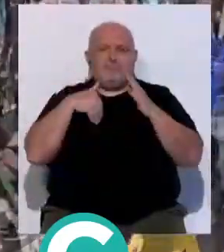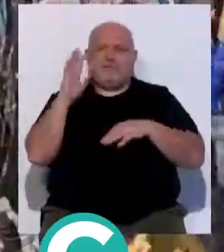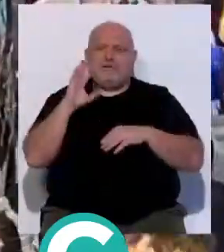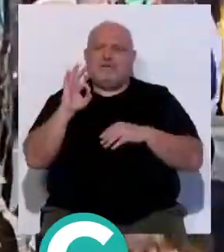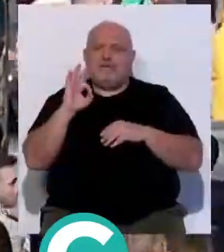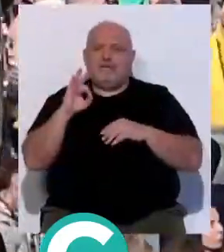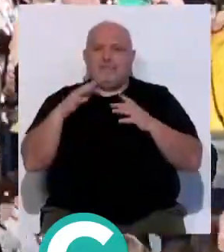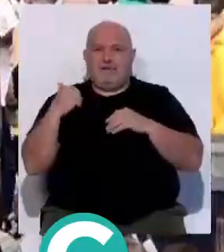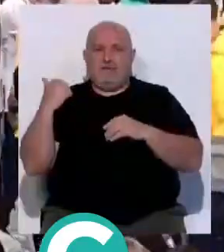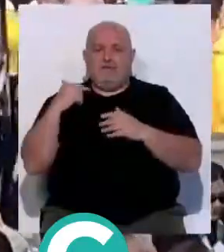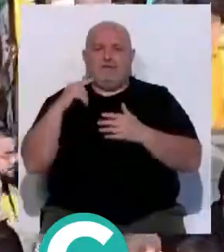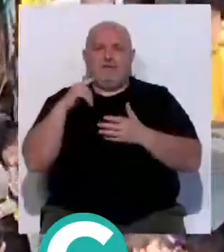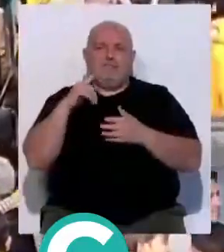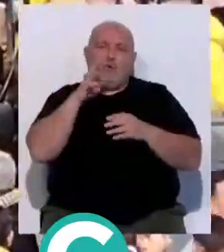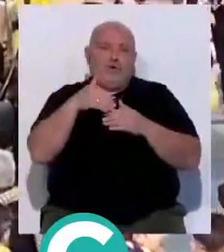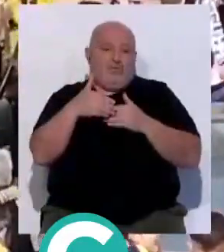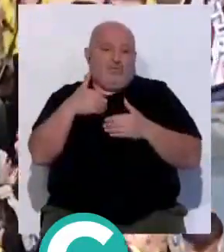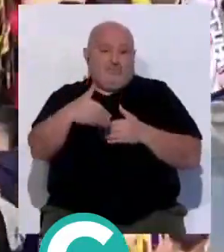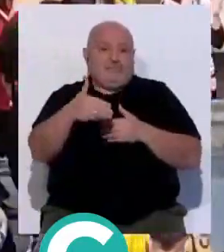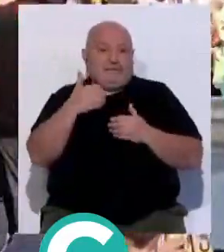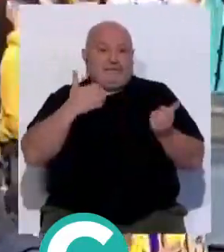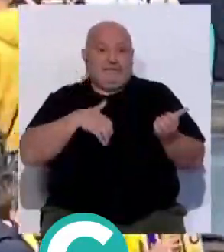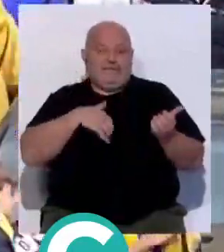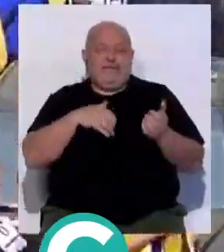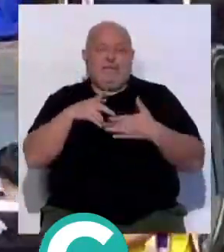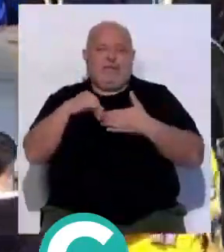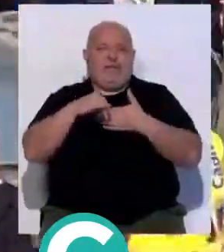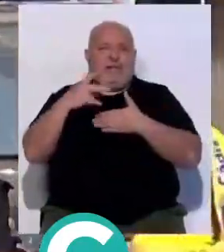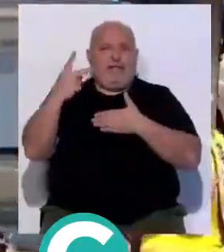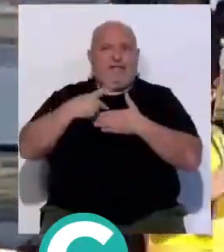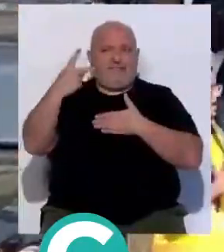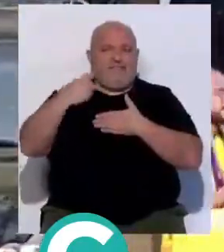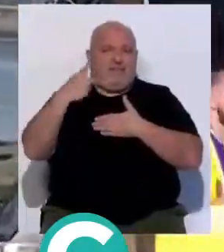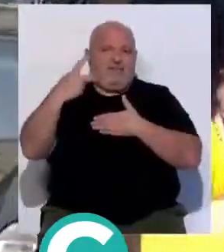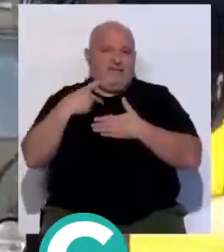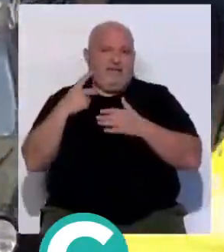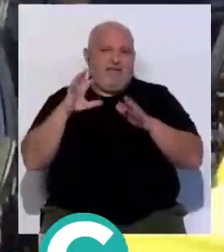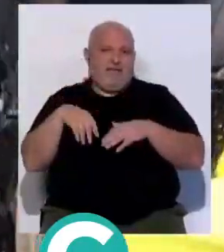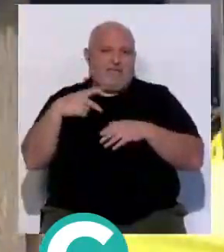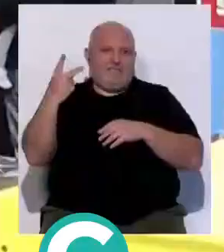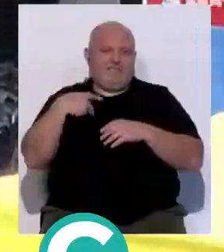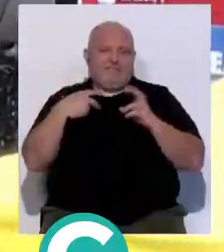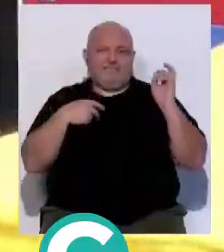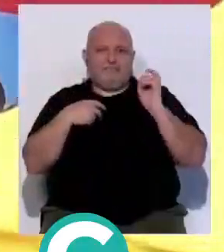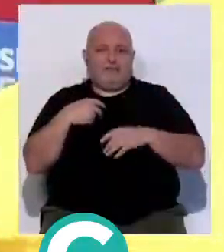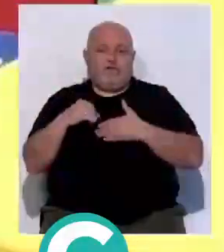incidencia este partido con el Sevilla por la cercanía de los aficionados sevillistas que puedan visitar a Cádiz. Claro,